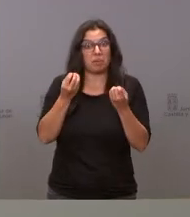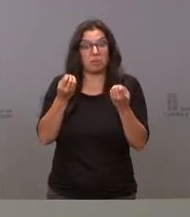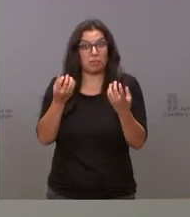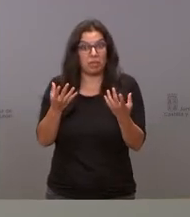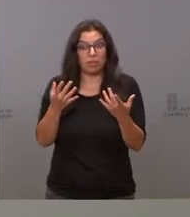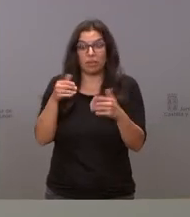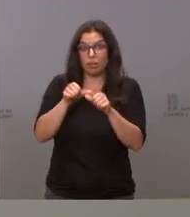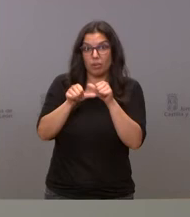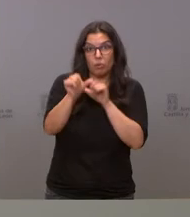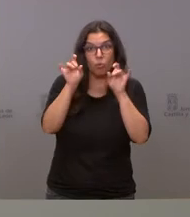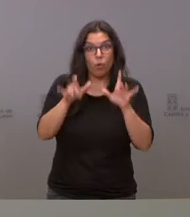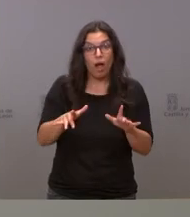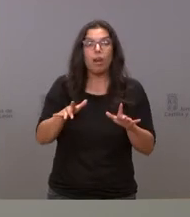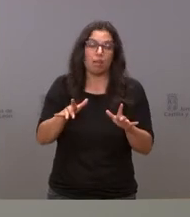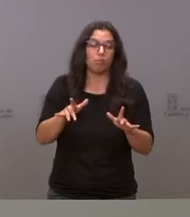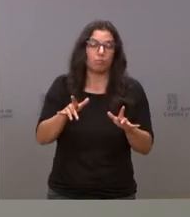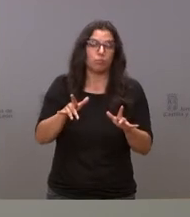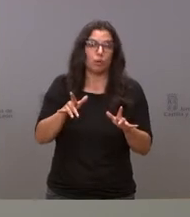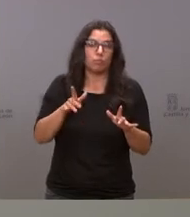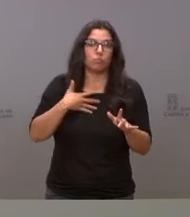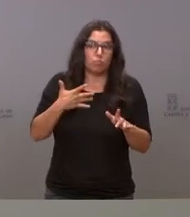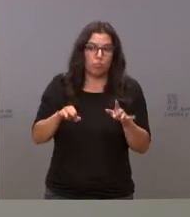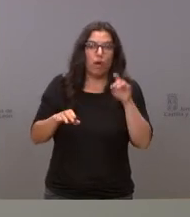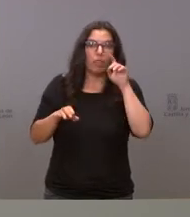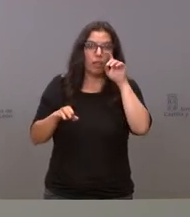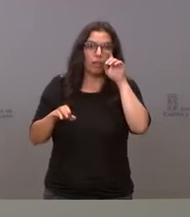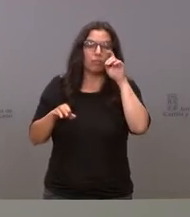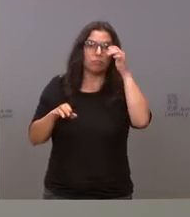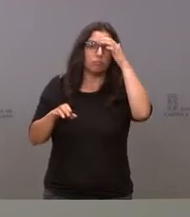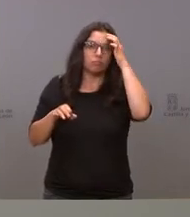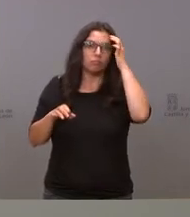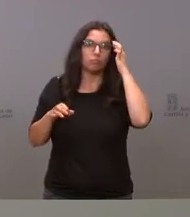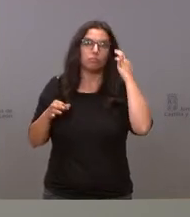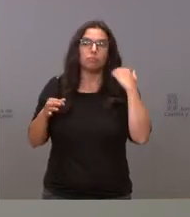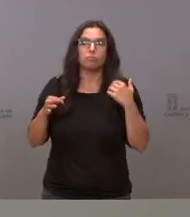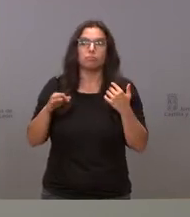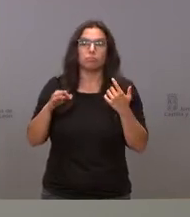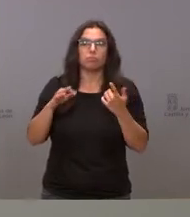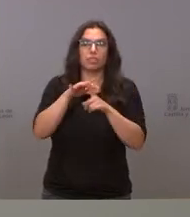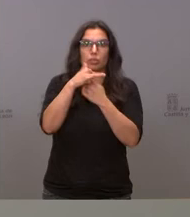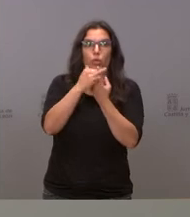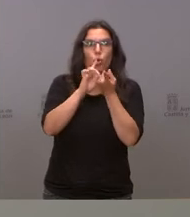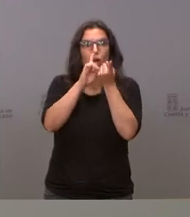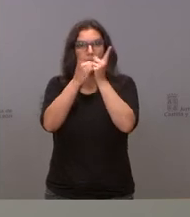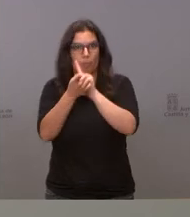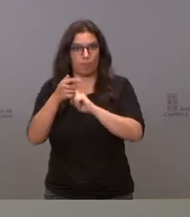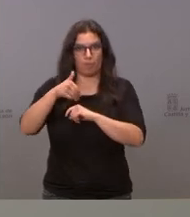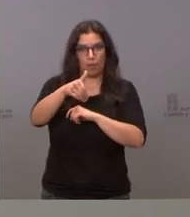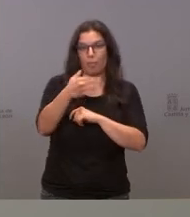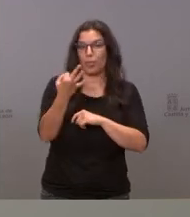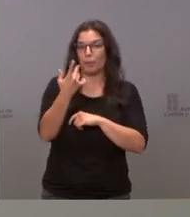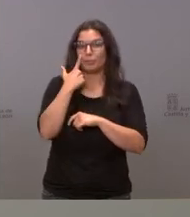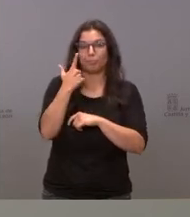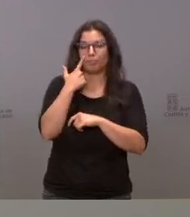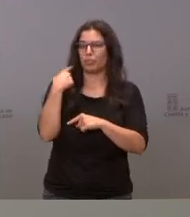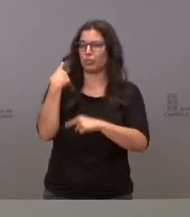avanzando si prevé que podamos plantear un cambio de situación pero hay que estar muy atentos todos